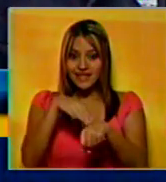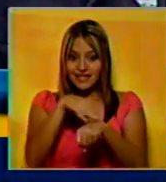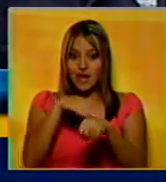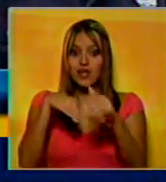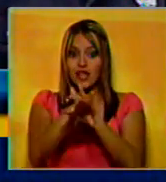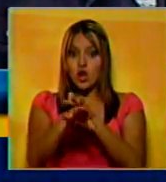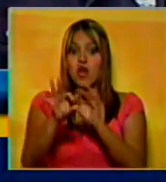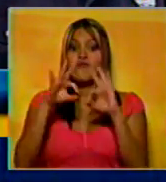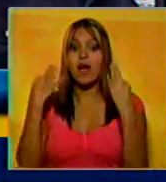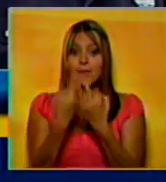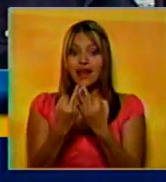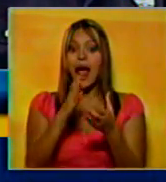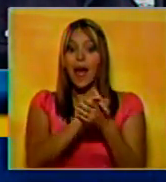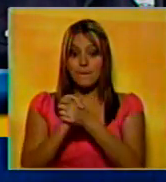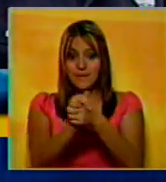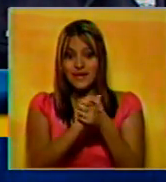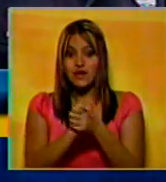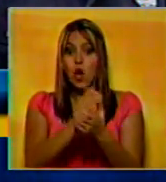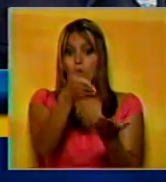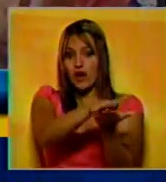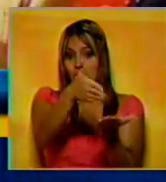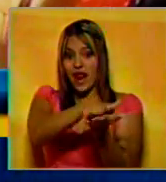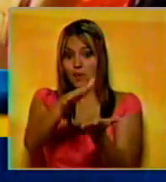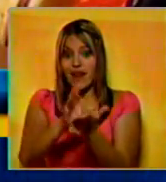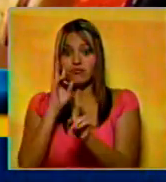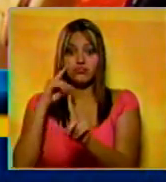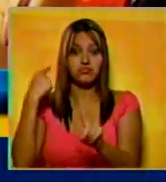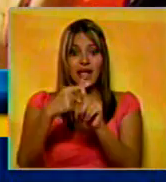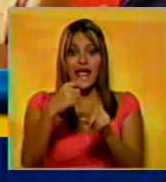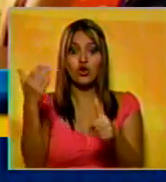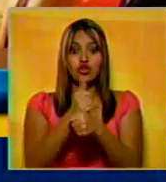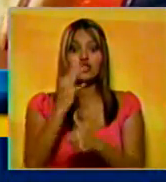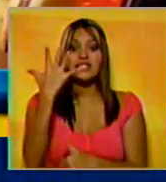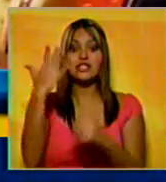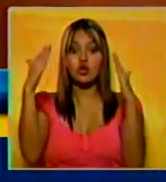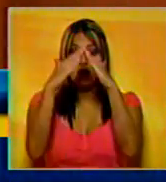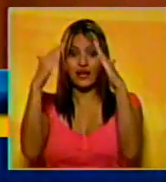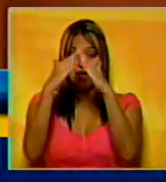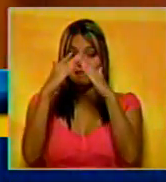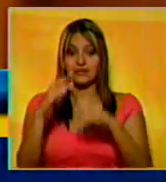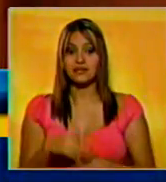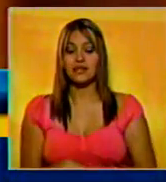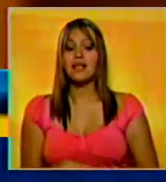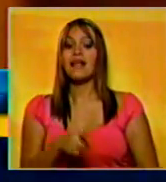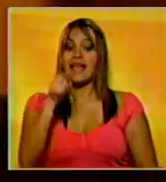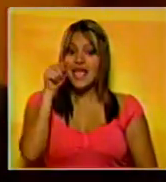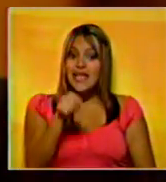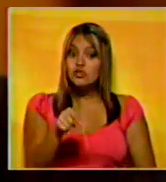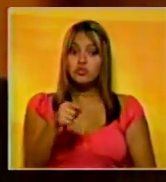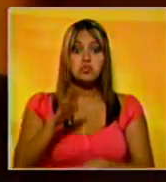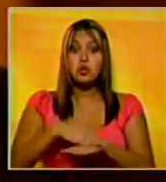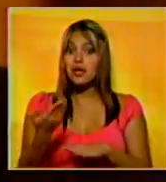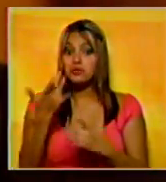de familiares y amigos del atacante fueron encontrados en 5 casas. Los motivos del suceso se desconocen.